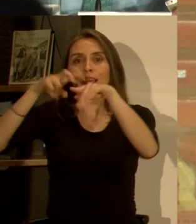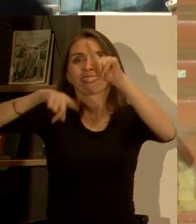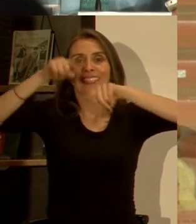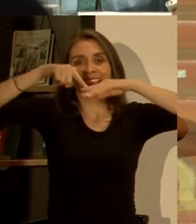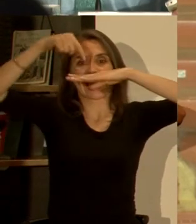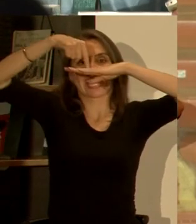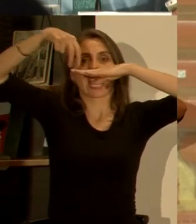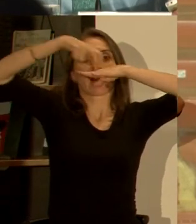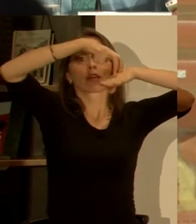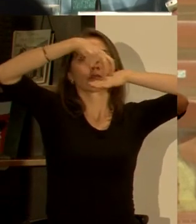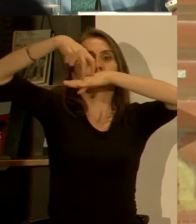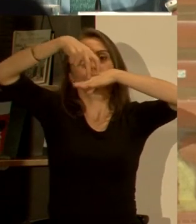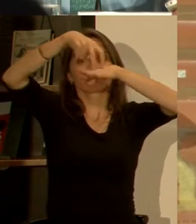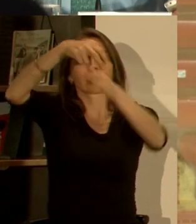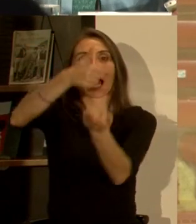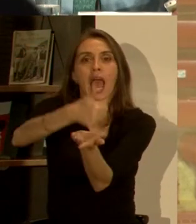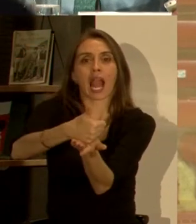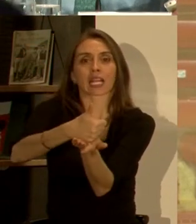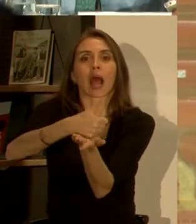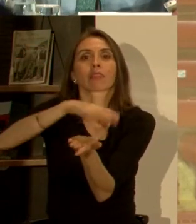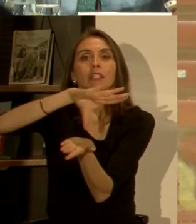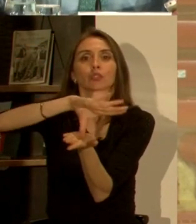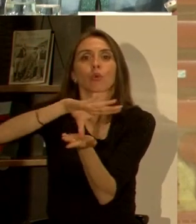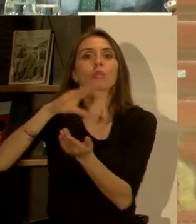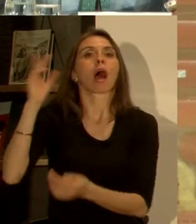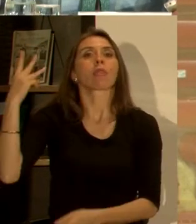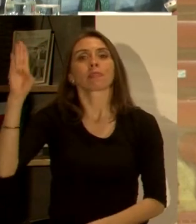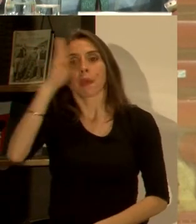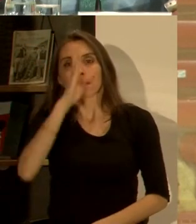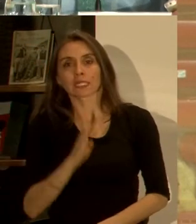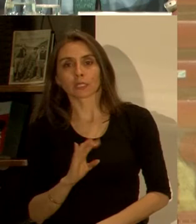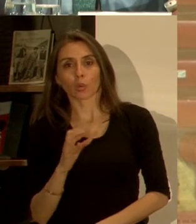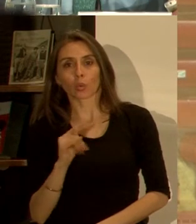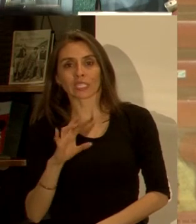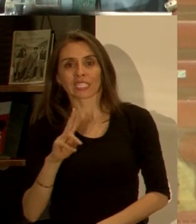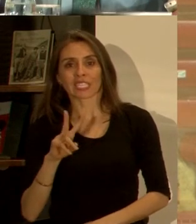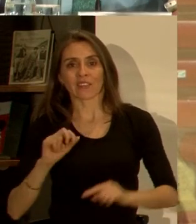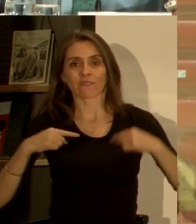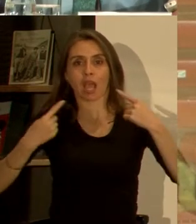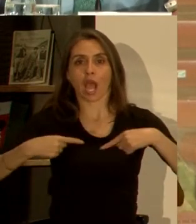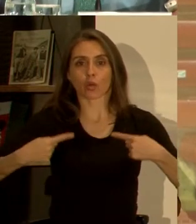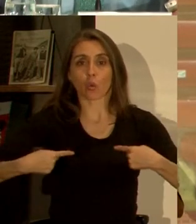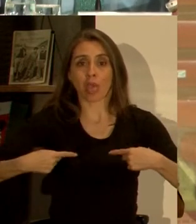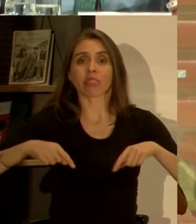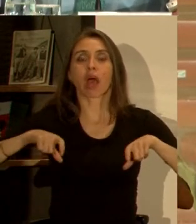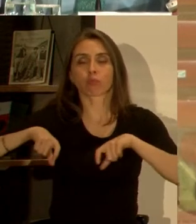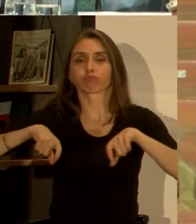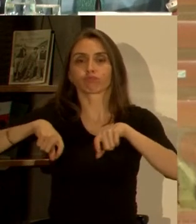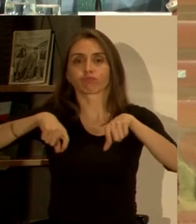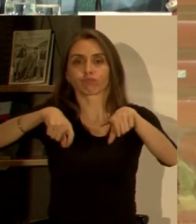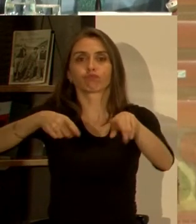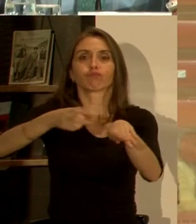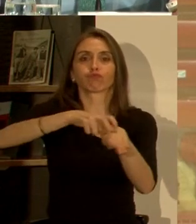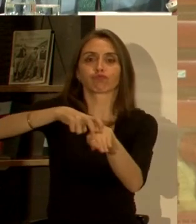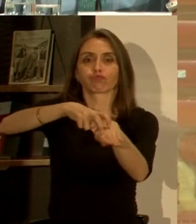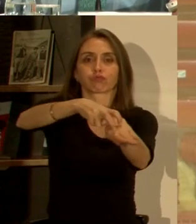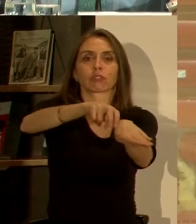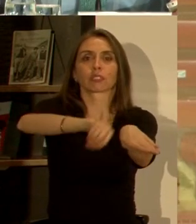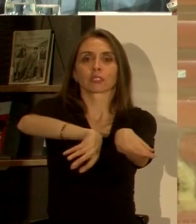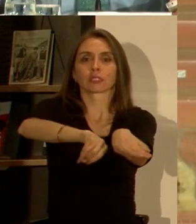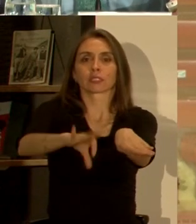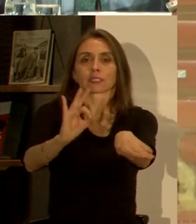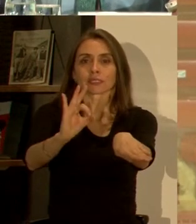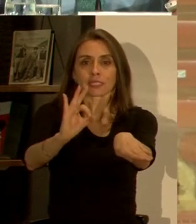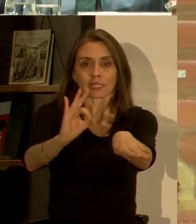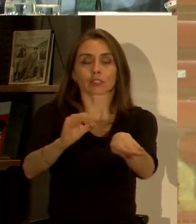un antiguo acá de Curitiba, será en ruedas y será cero emisiones. Así es que esto lo estamos